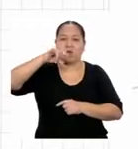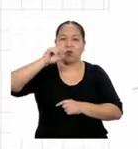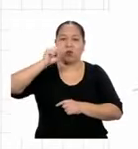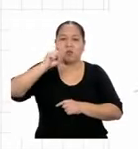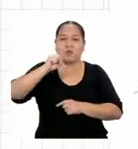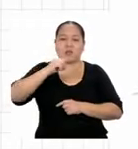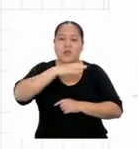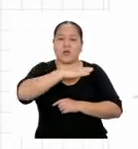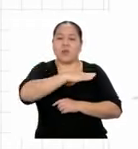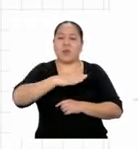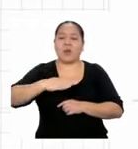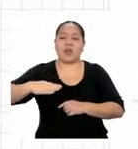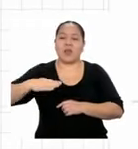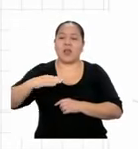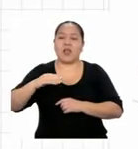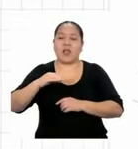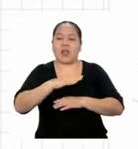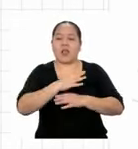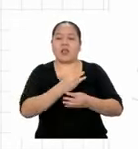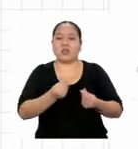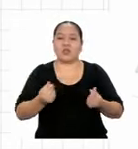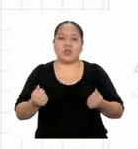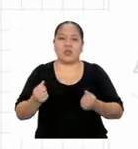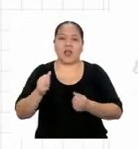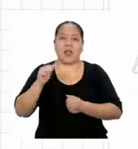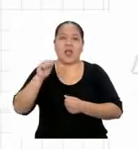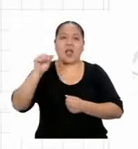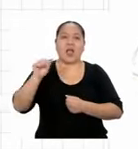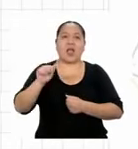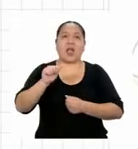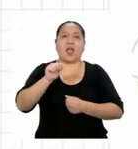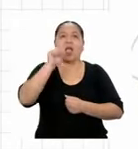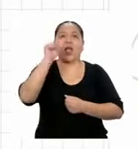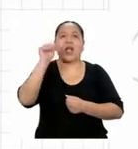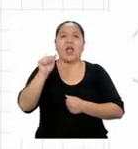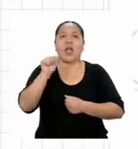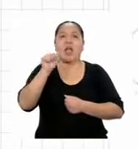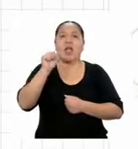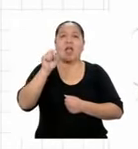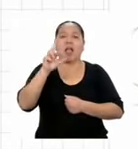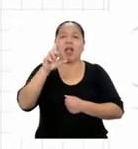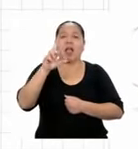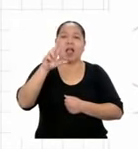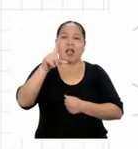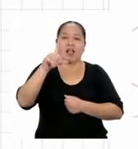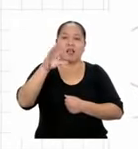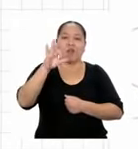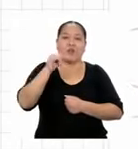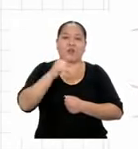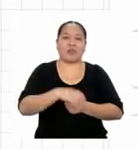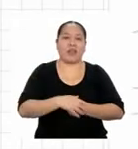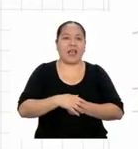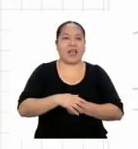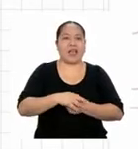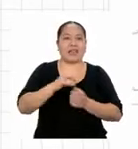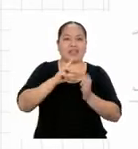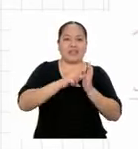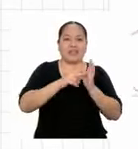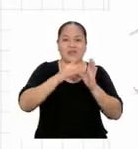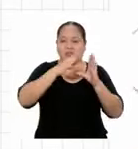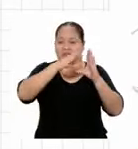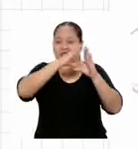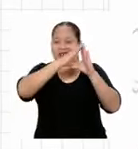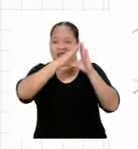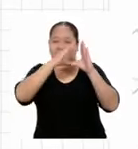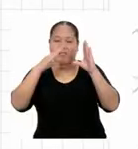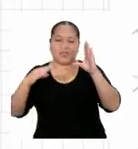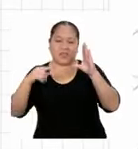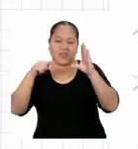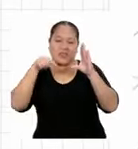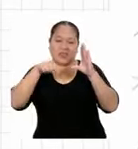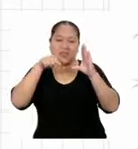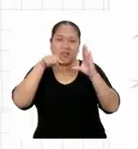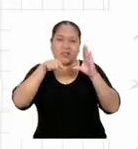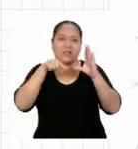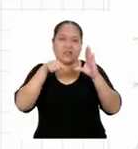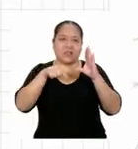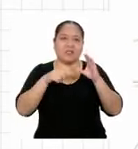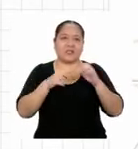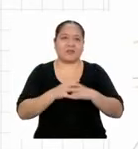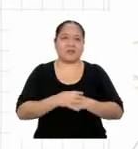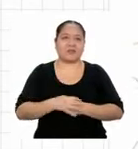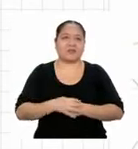al suelo mide alfa en ambos casos. ¡Ya sé! Se refiere a este de aquí. Mira, Jonathan,